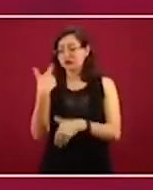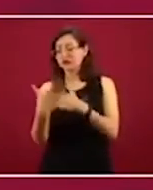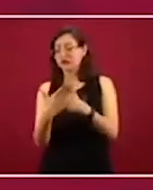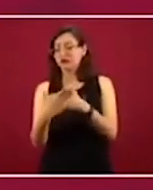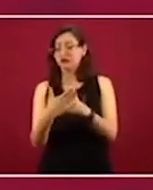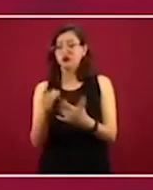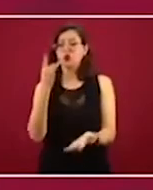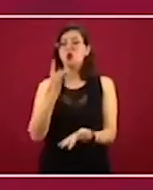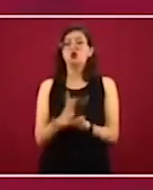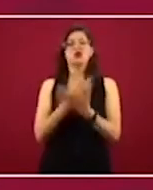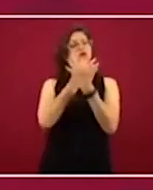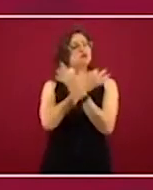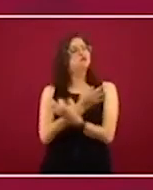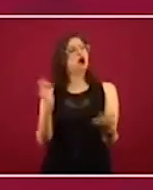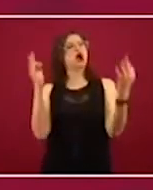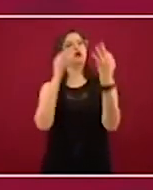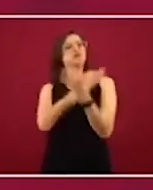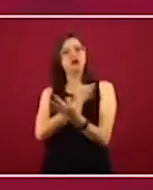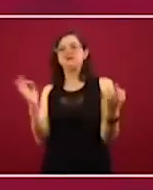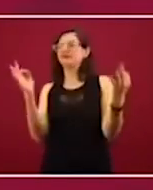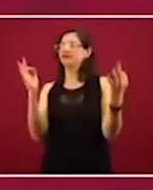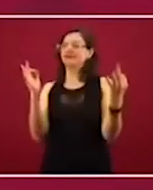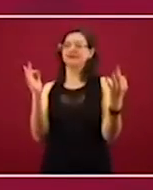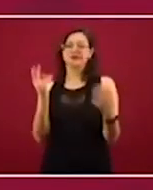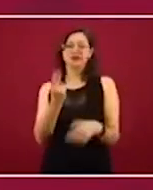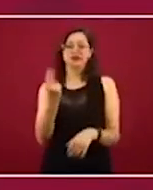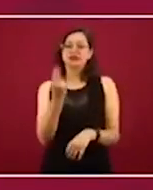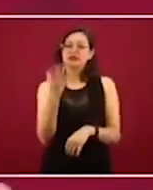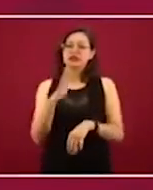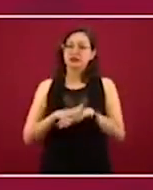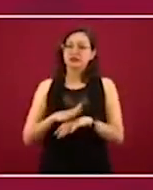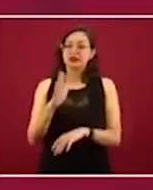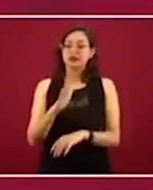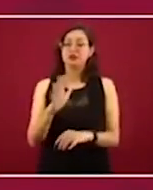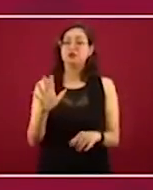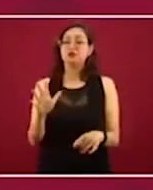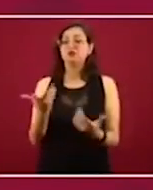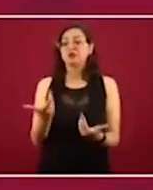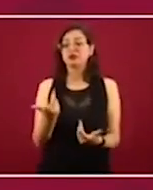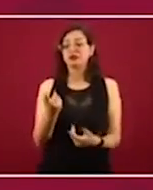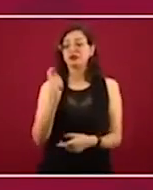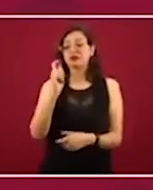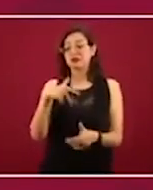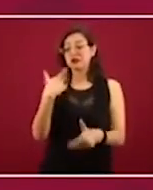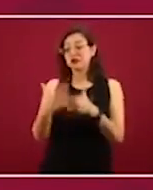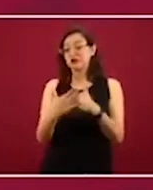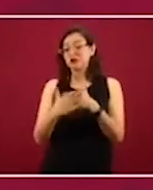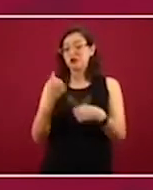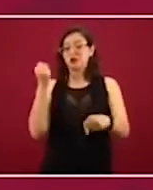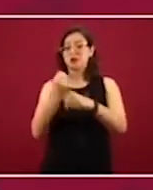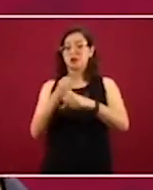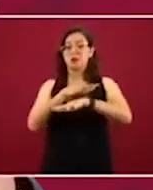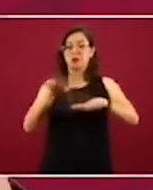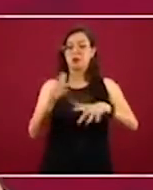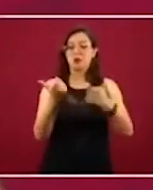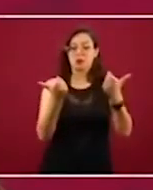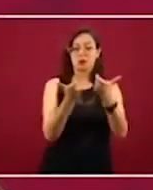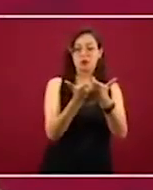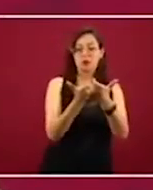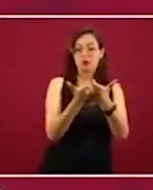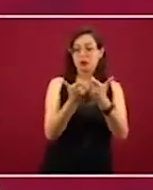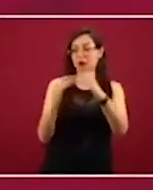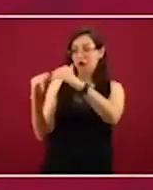¿Qué es lo que va a venir? El impacto es desigual, porque hay países que tienen deuda muy alta,